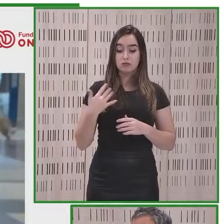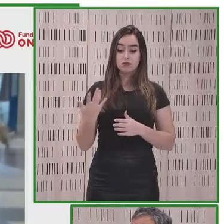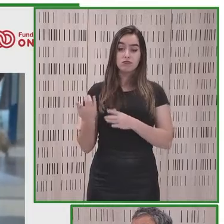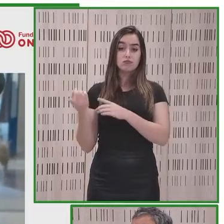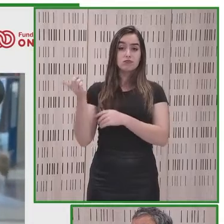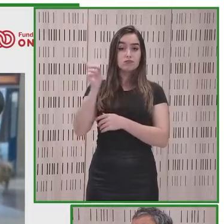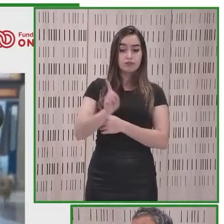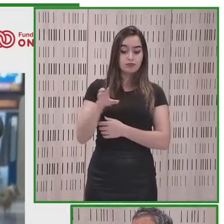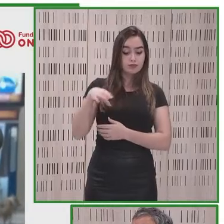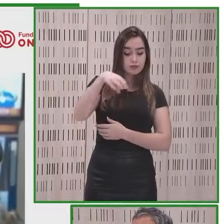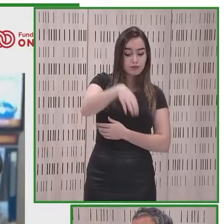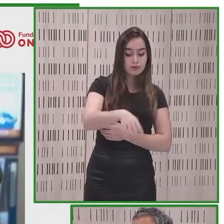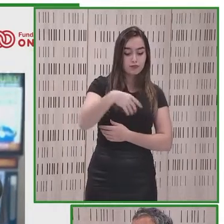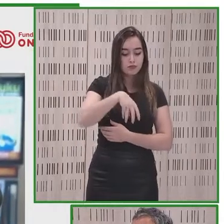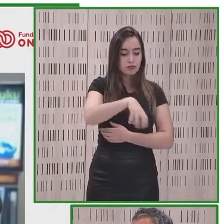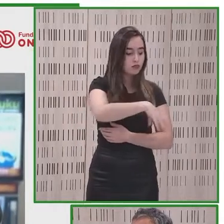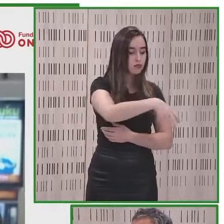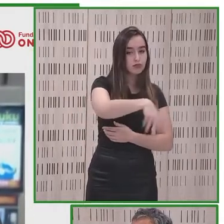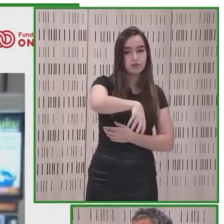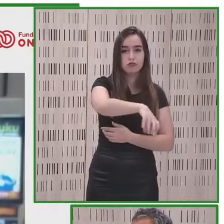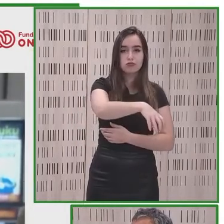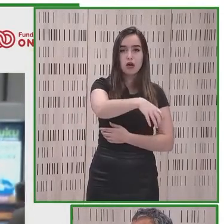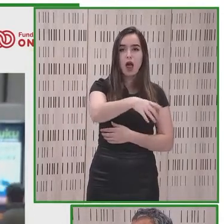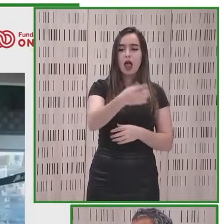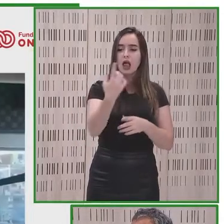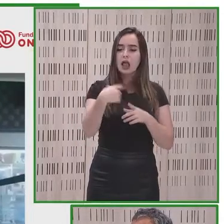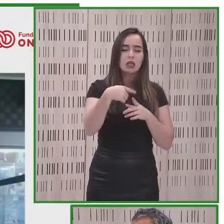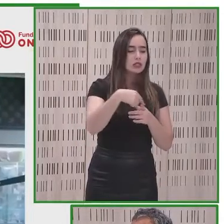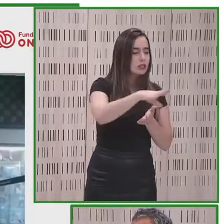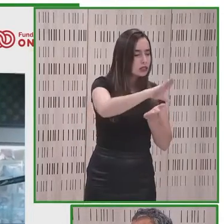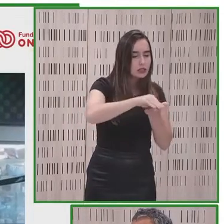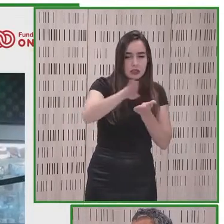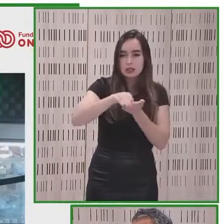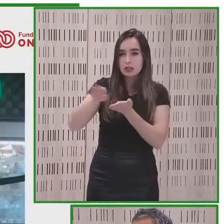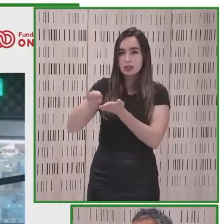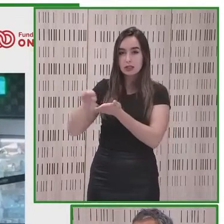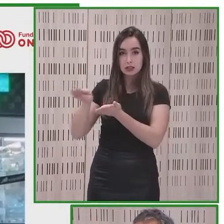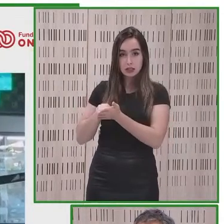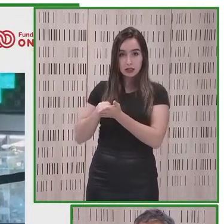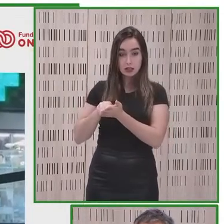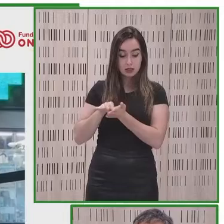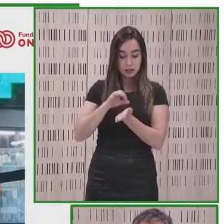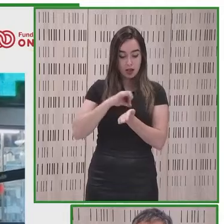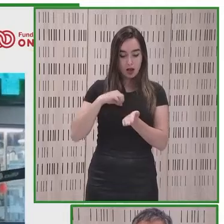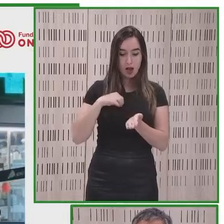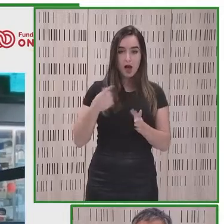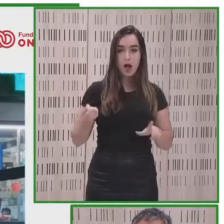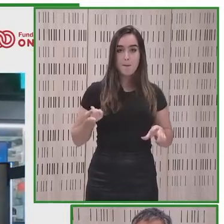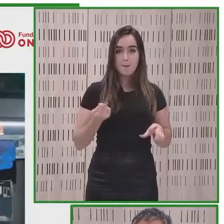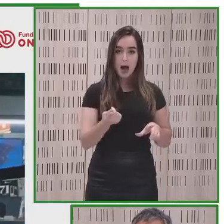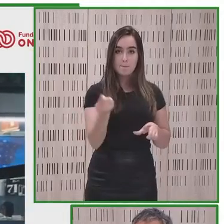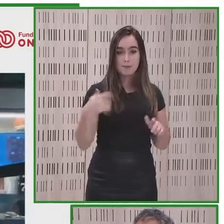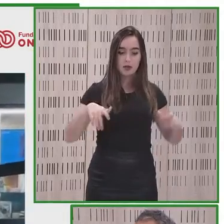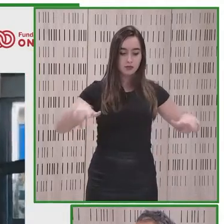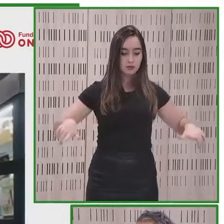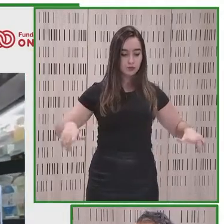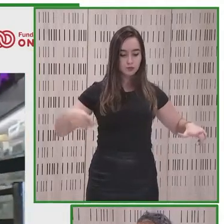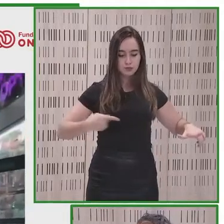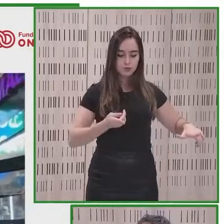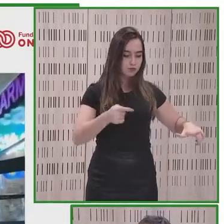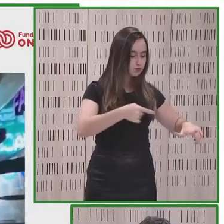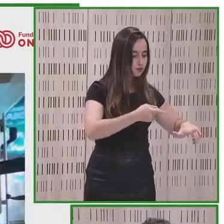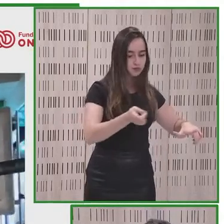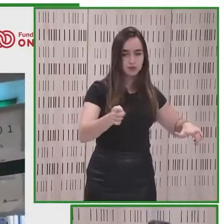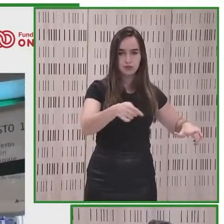identificando los obstáculos tanto fijos como móviles y temporales dibujando de manera autónoma un mapa casi exacto de la